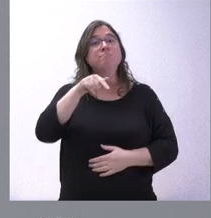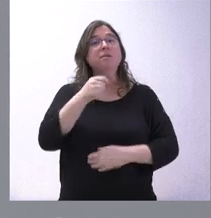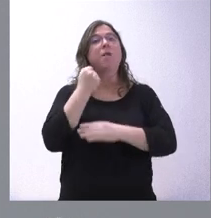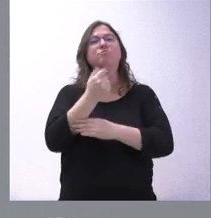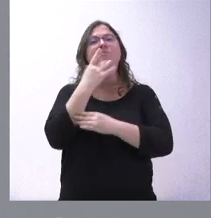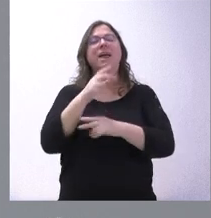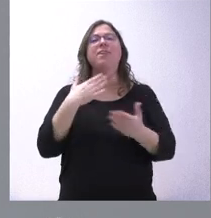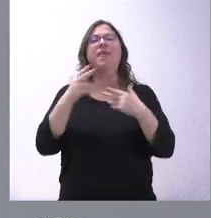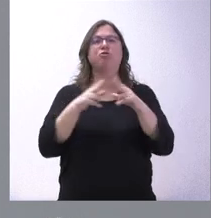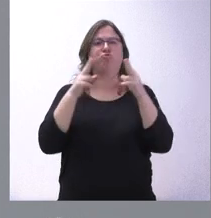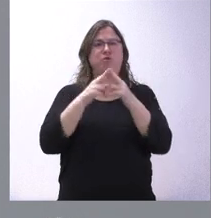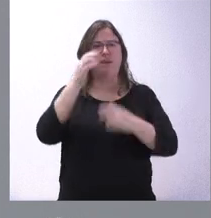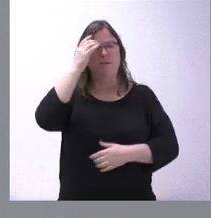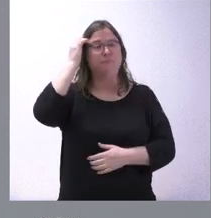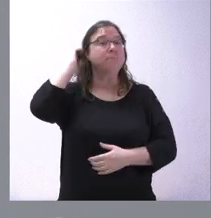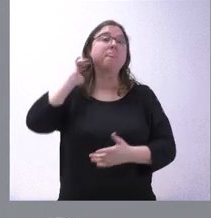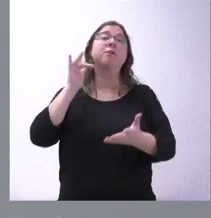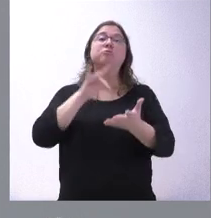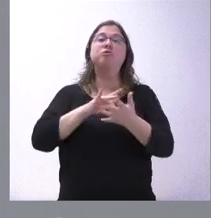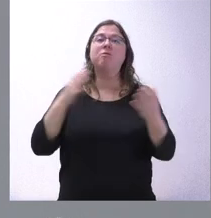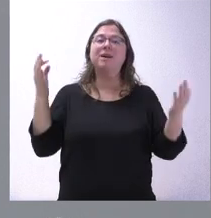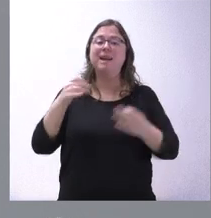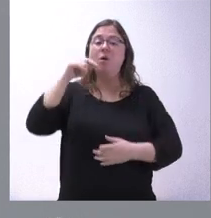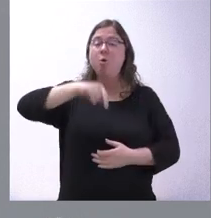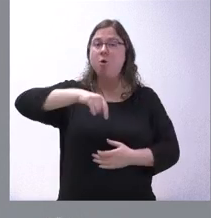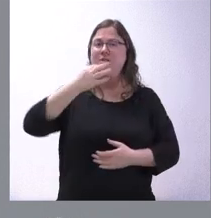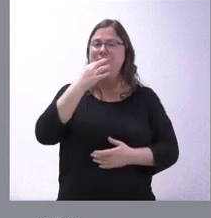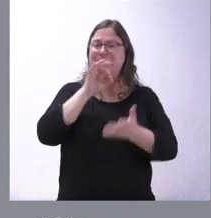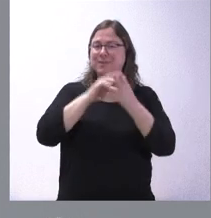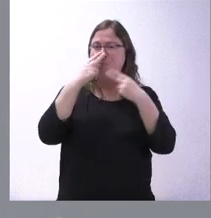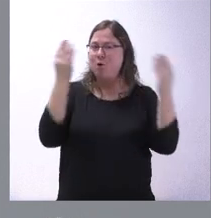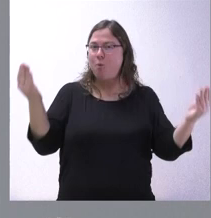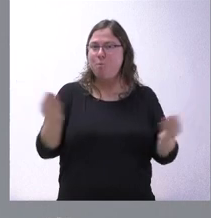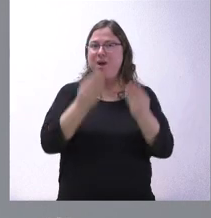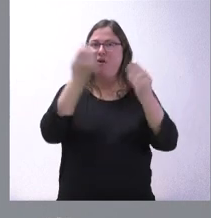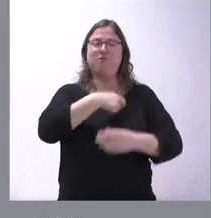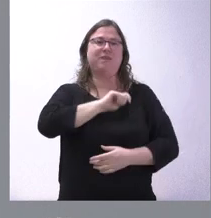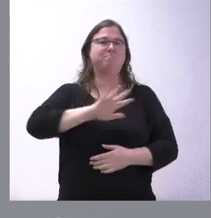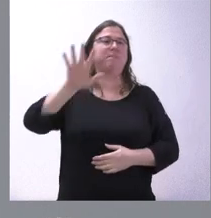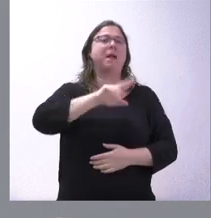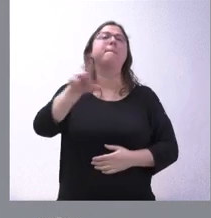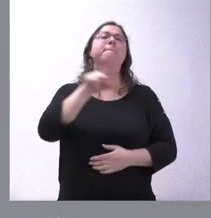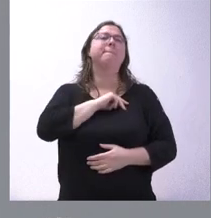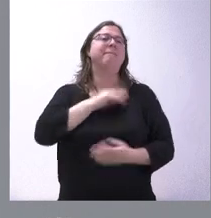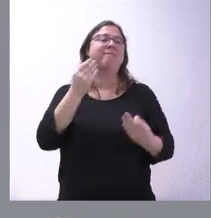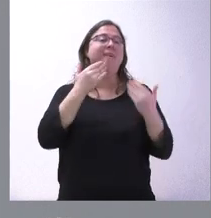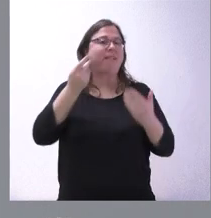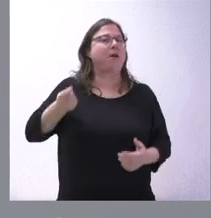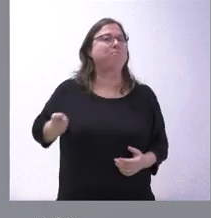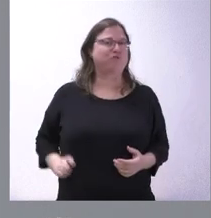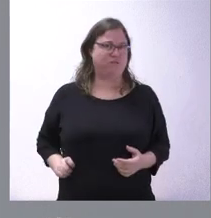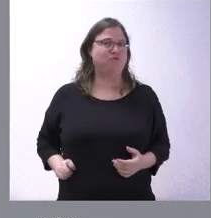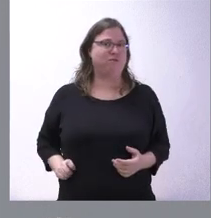mucho el diálogo social. Y una parte, sin lugar a dudas, de que hoy tengamos los mejores servicios públicos de España, también es mérito de los profesionales,